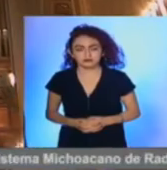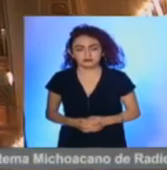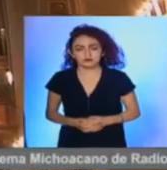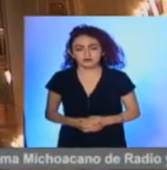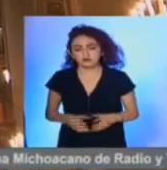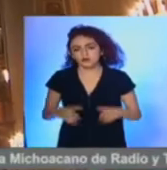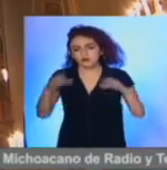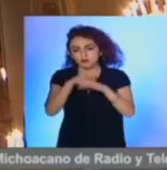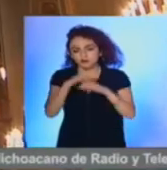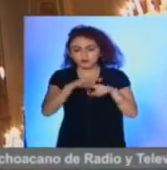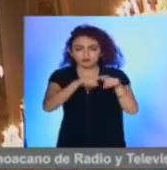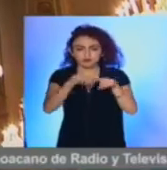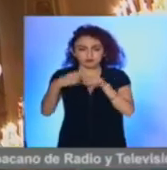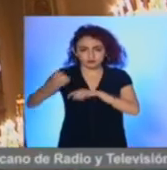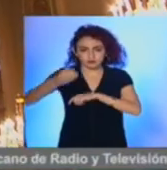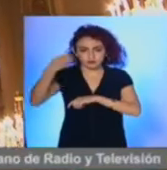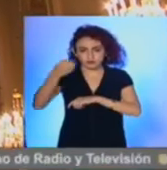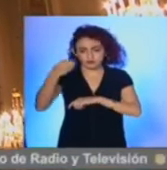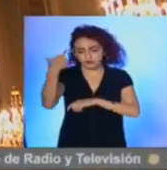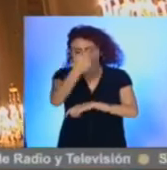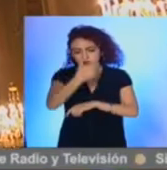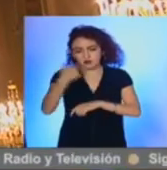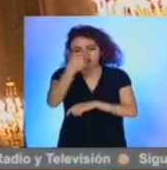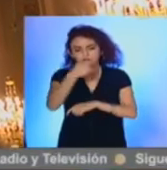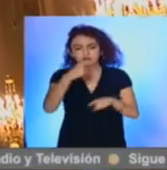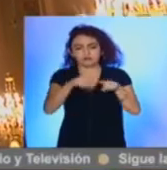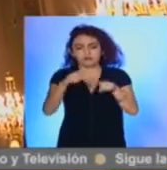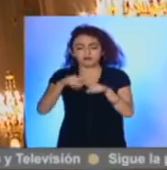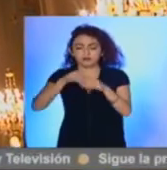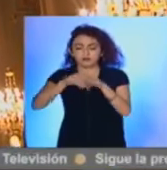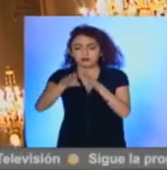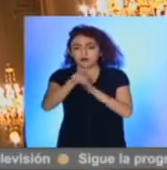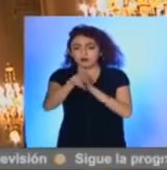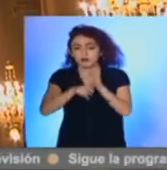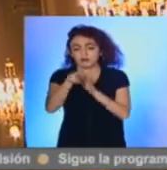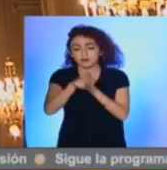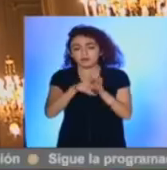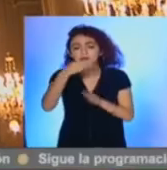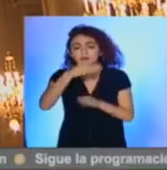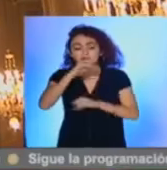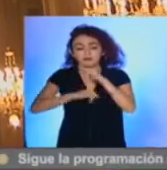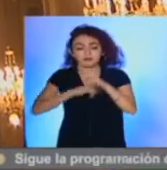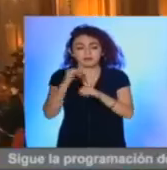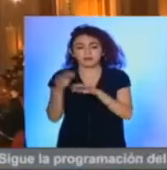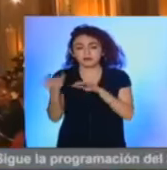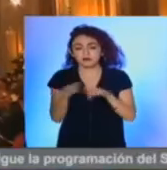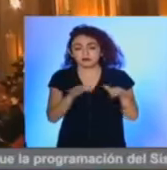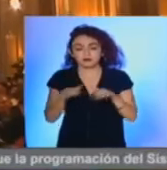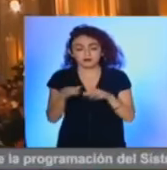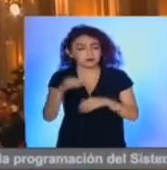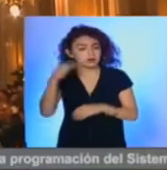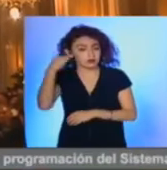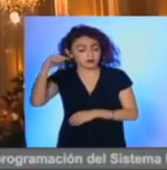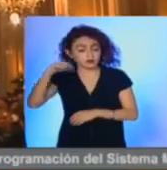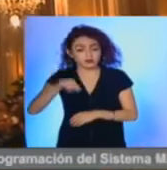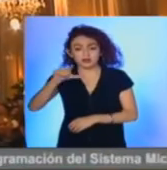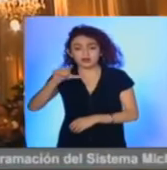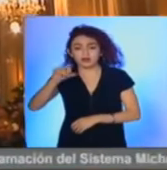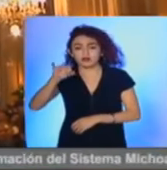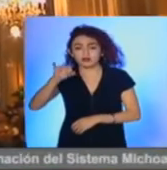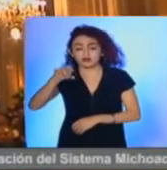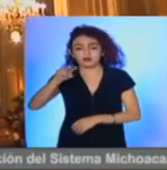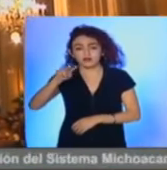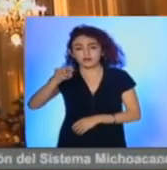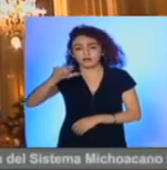Conciertos, conferencias y reediciones de conciertos conforman el programa del Festival Internacional de Órgano de Morelia, Alfonso